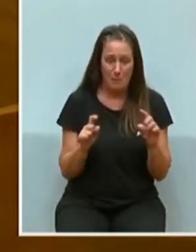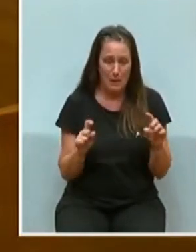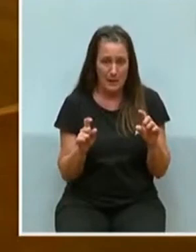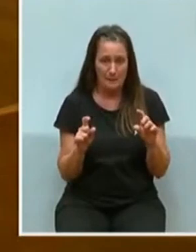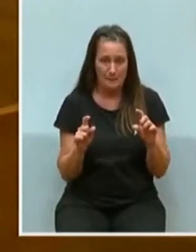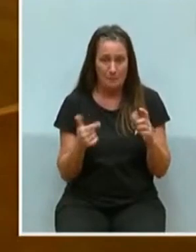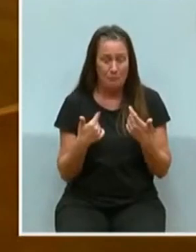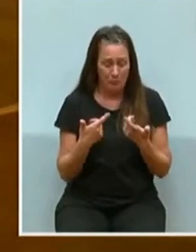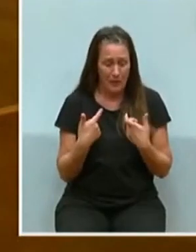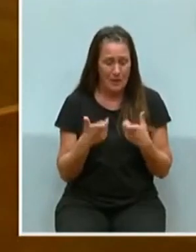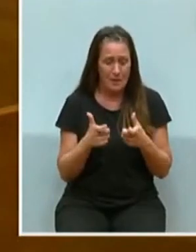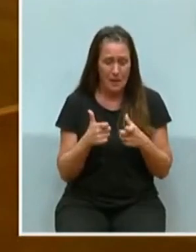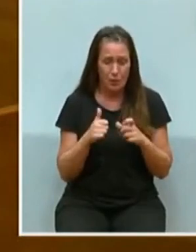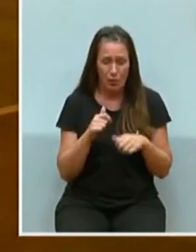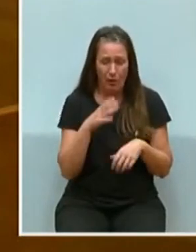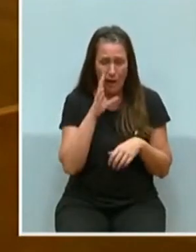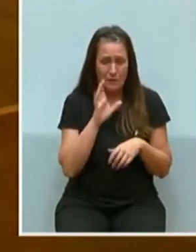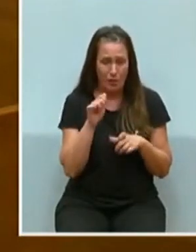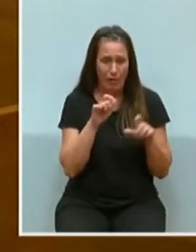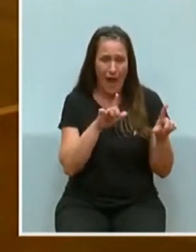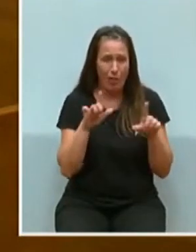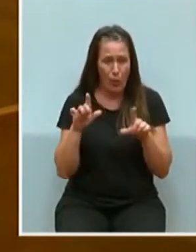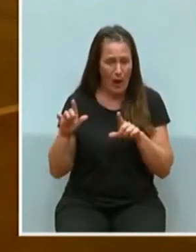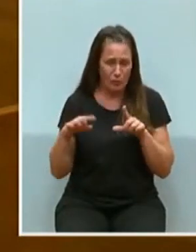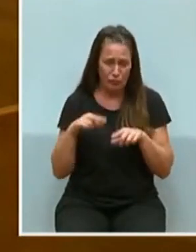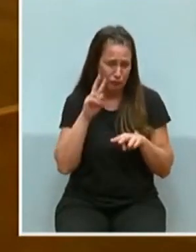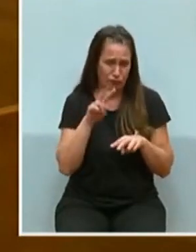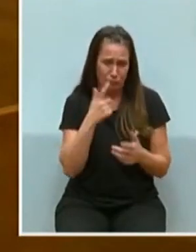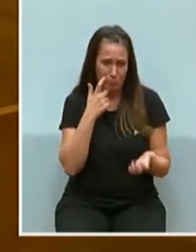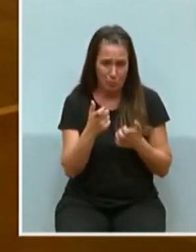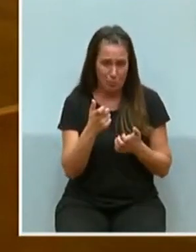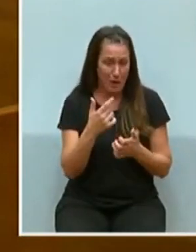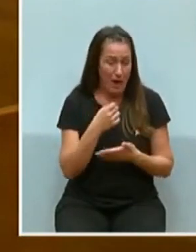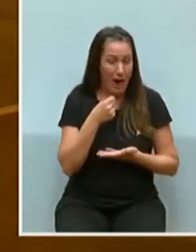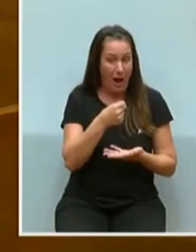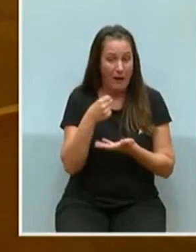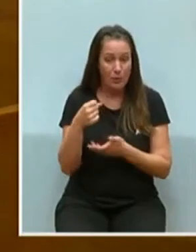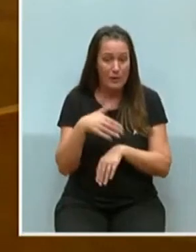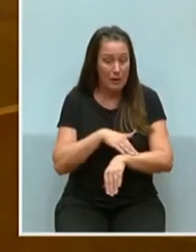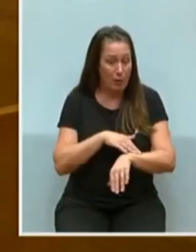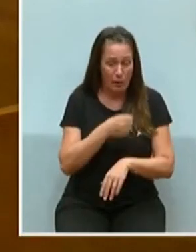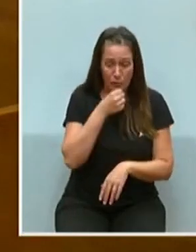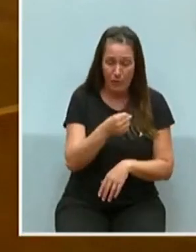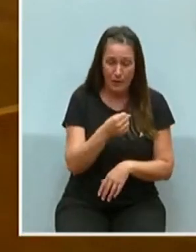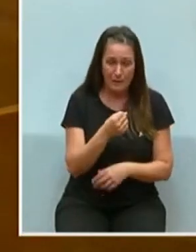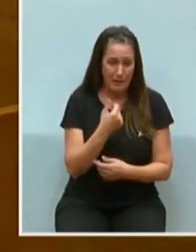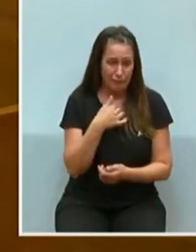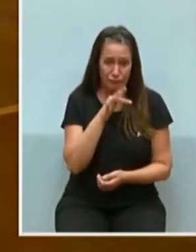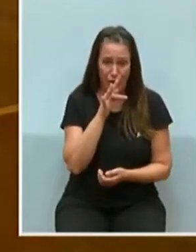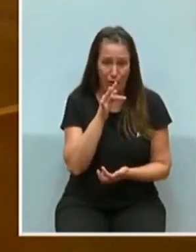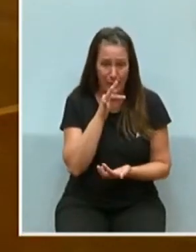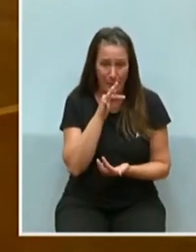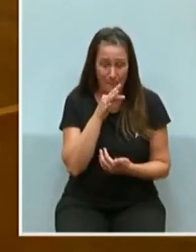sector azulejero de Castellón, donde las ayudas del Gobierno socialista aún están por llegar. Las políticas de la izquierda son